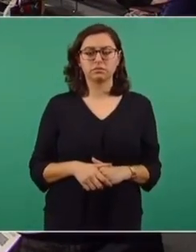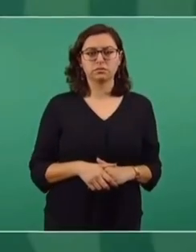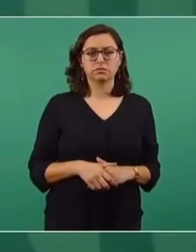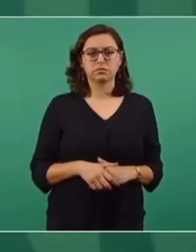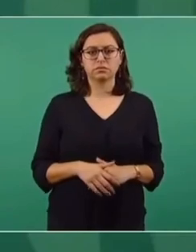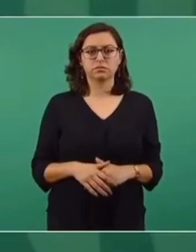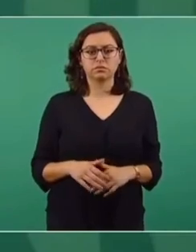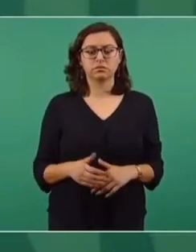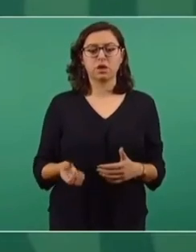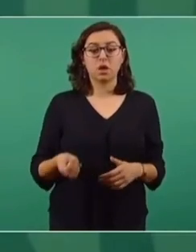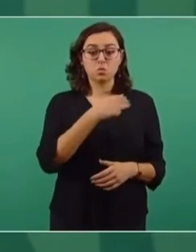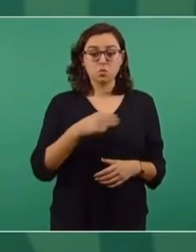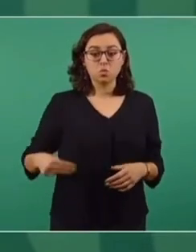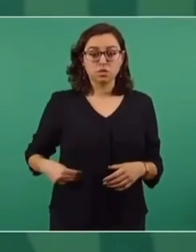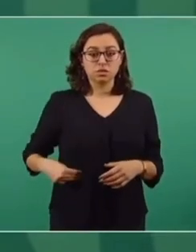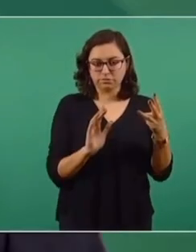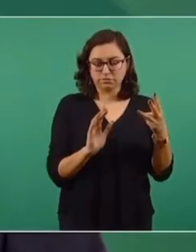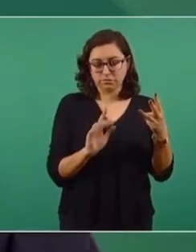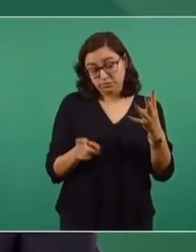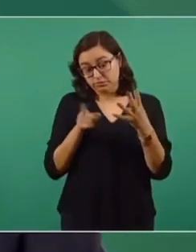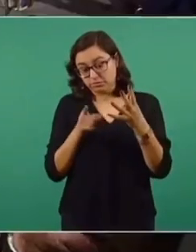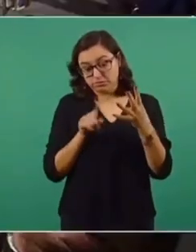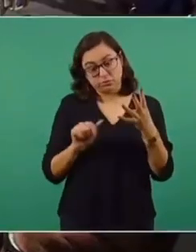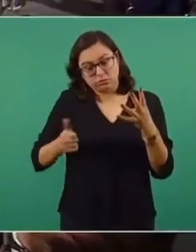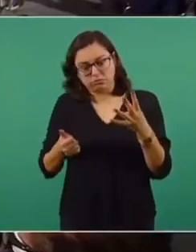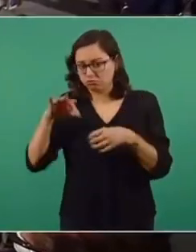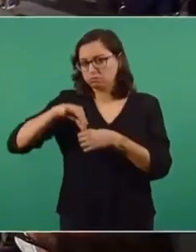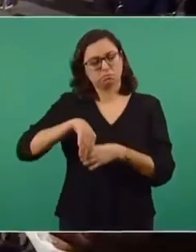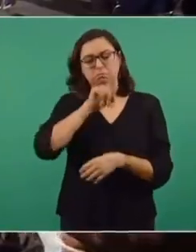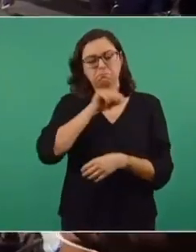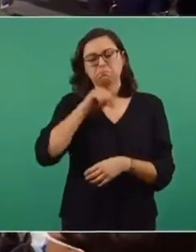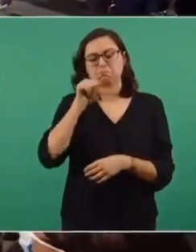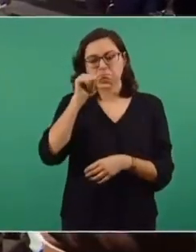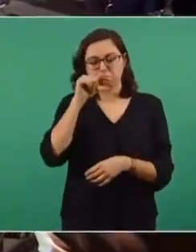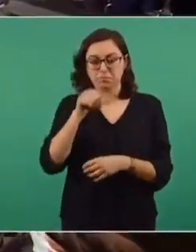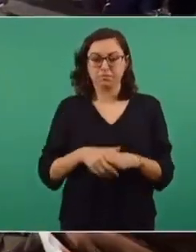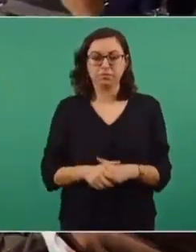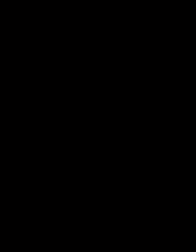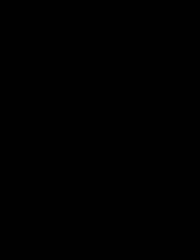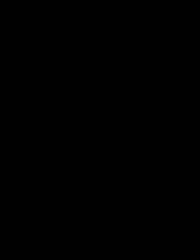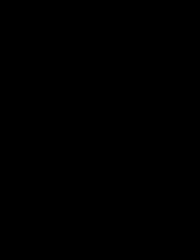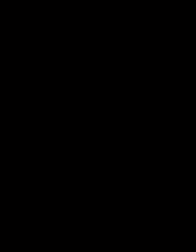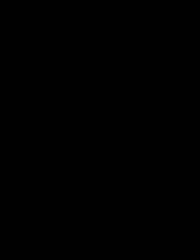municipios de la Costa Chica de Guerrero y hay otros, pero no tengo en mente.